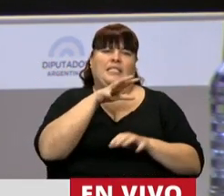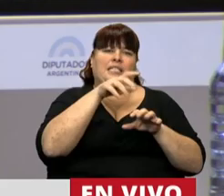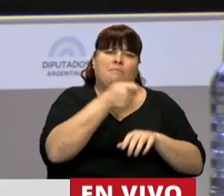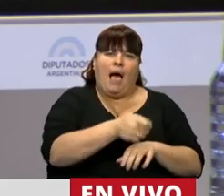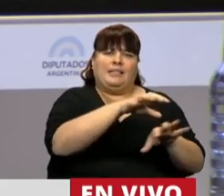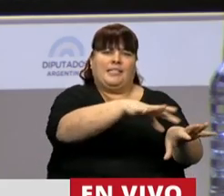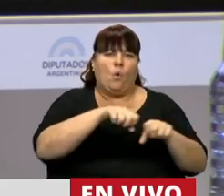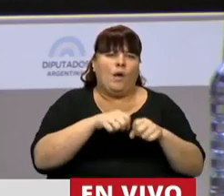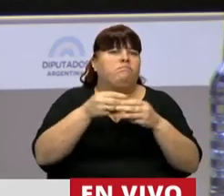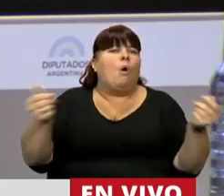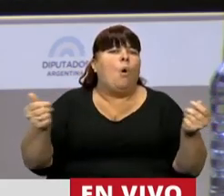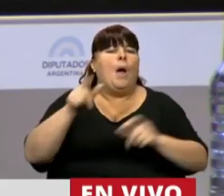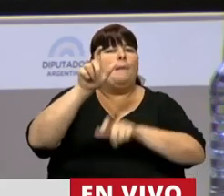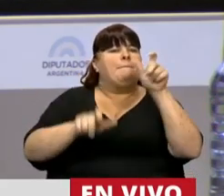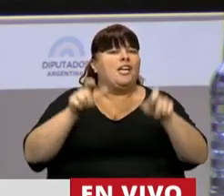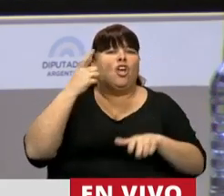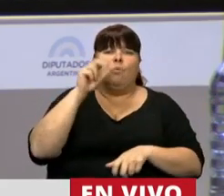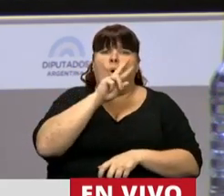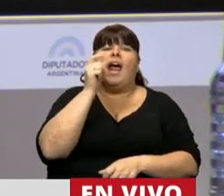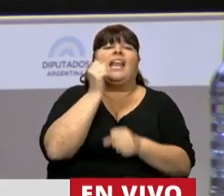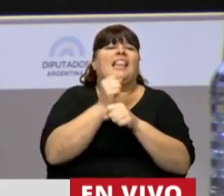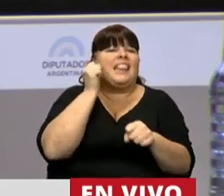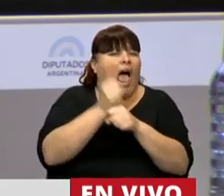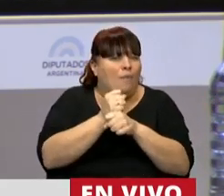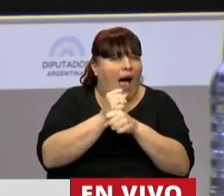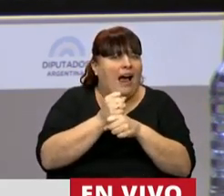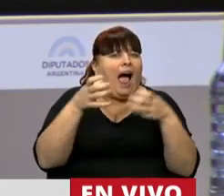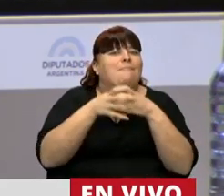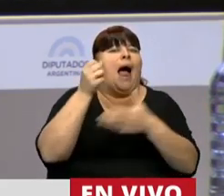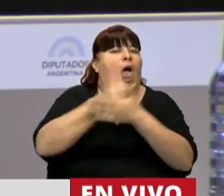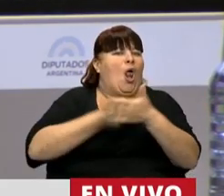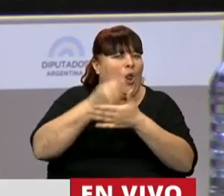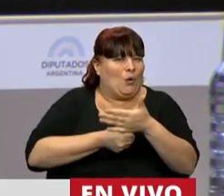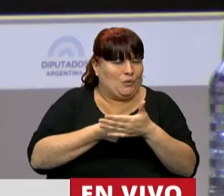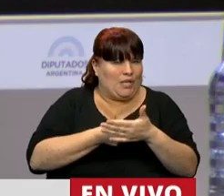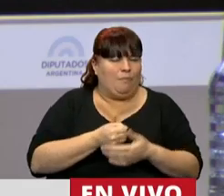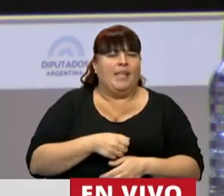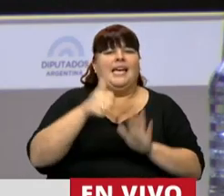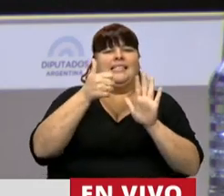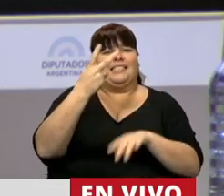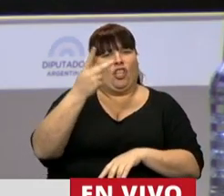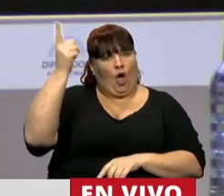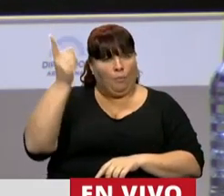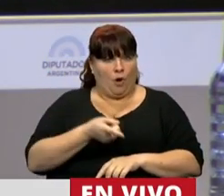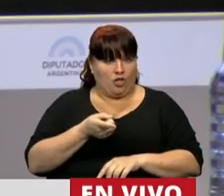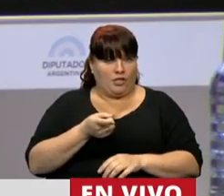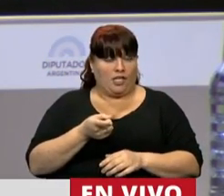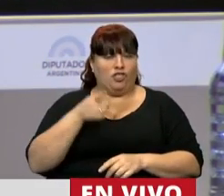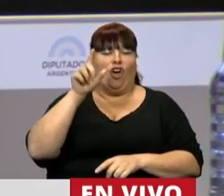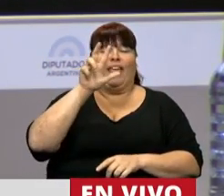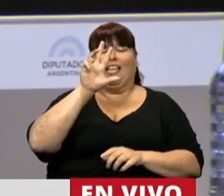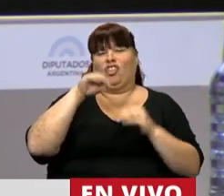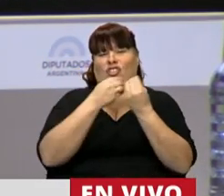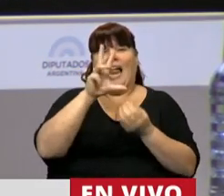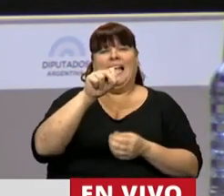desaparecido a trabajadoras y trabajadores organizados. El 62% de los